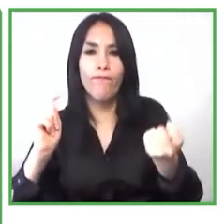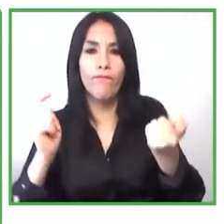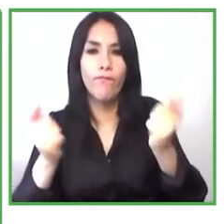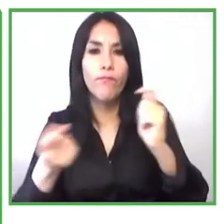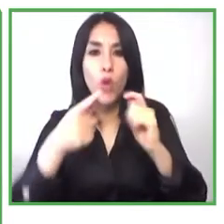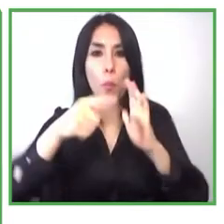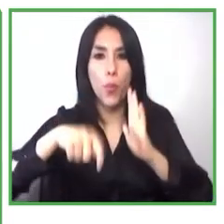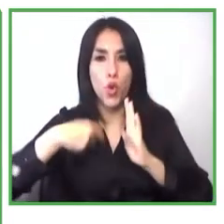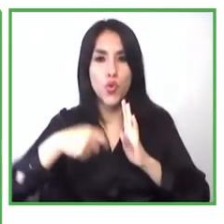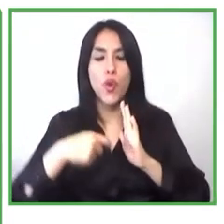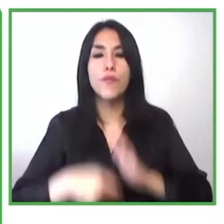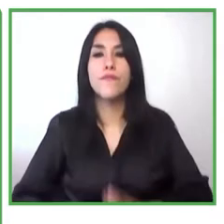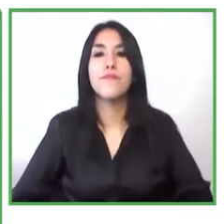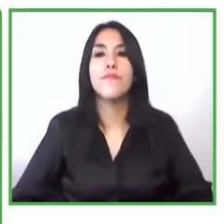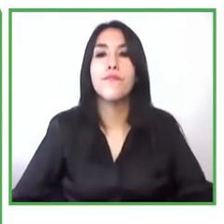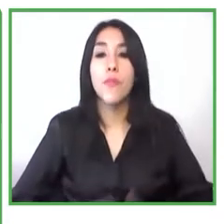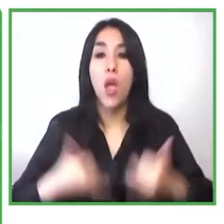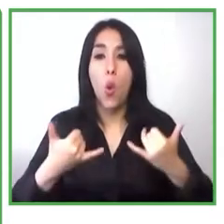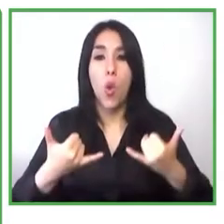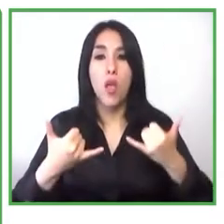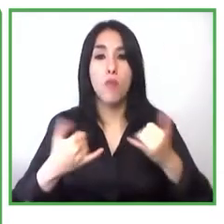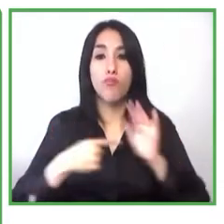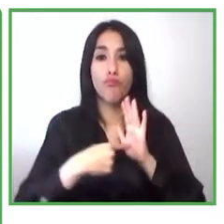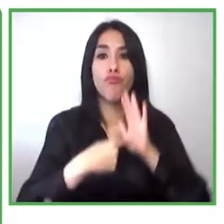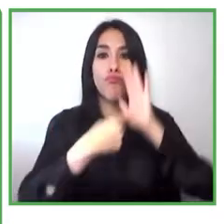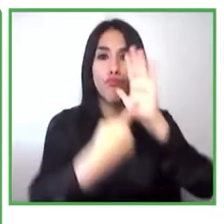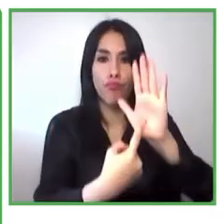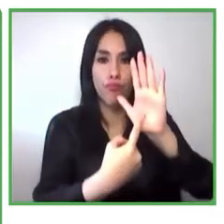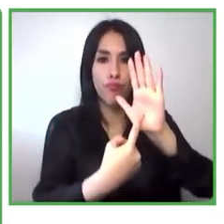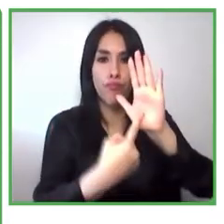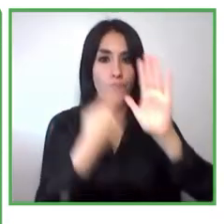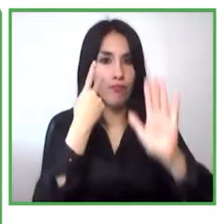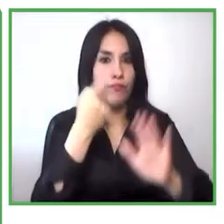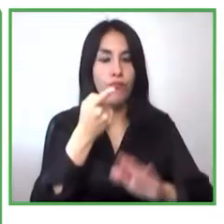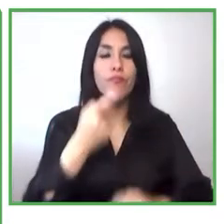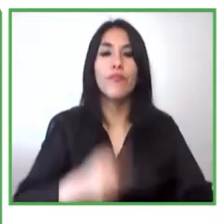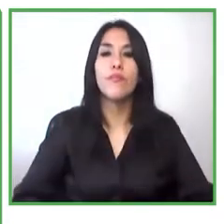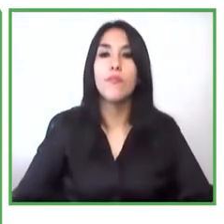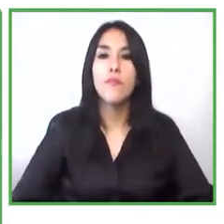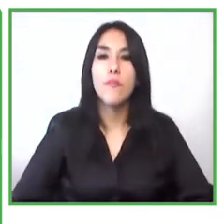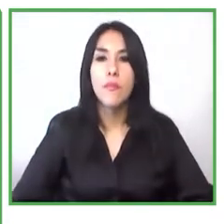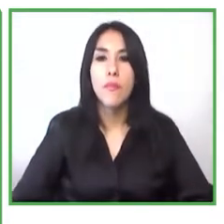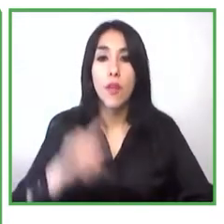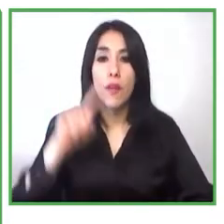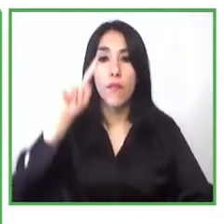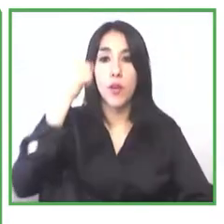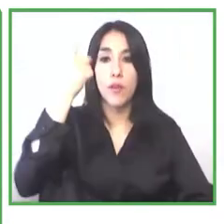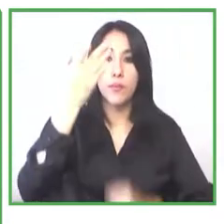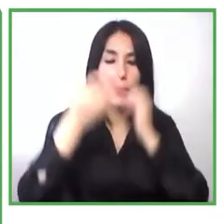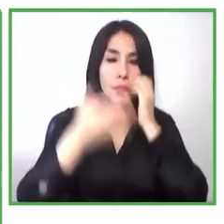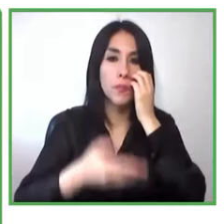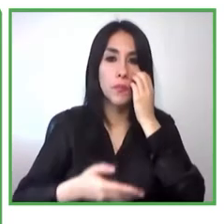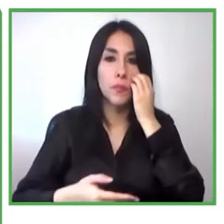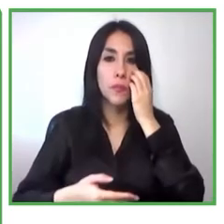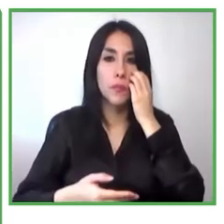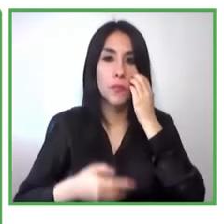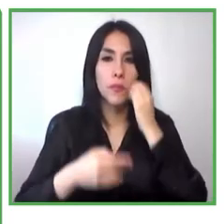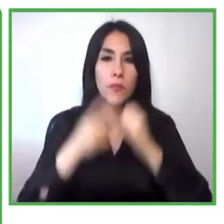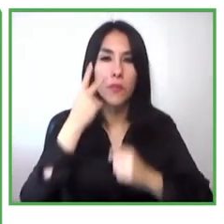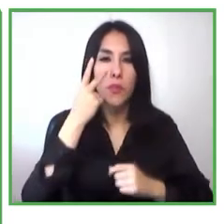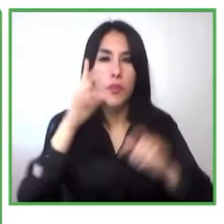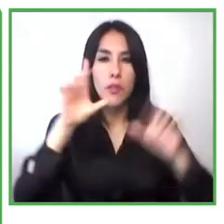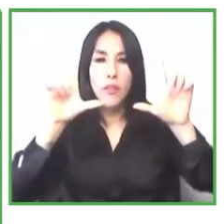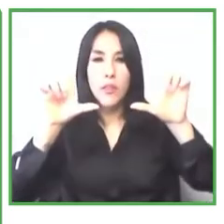seleccionamos en el marco del proyecto el primero de ellos se llama Chicharrones Gran Pradera Chicharrones Gran Pradera es una empresa de